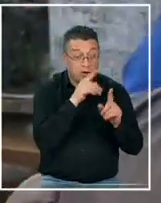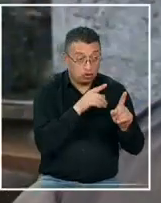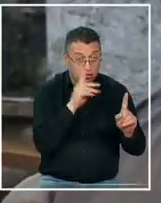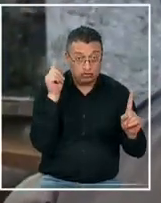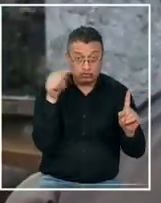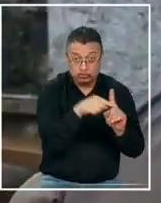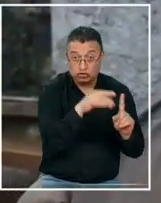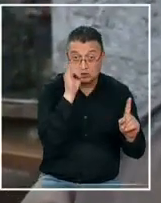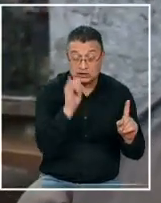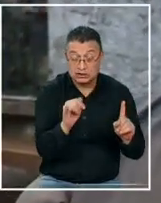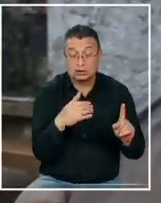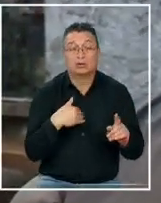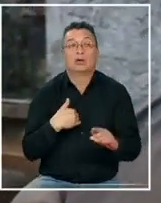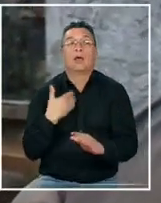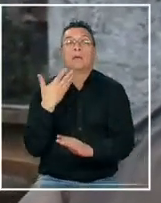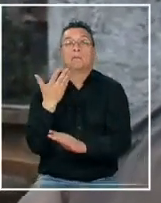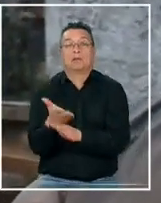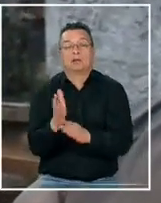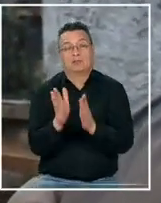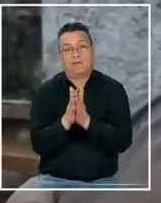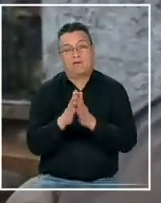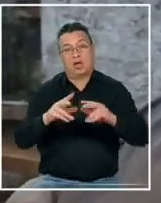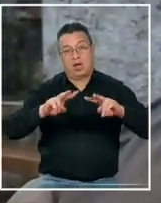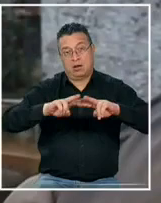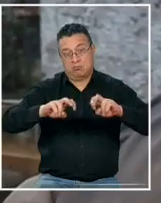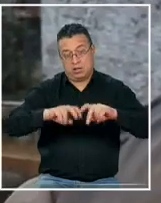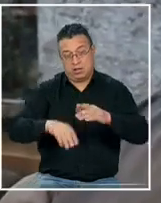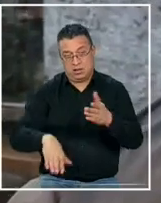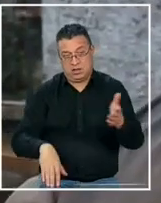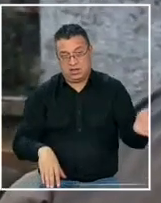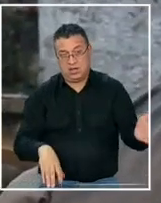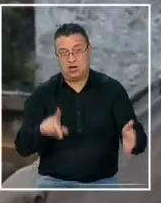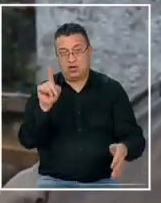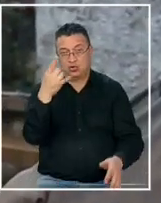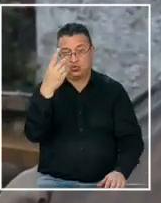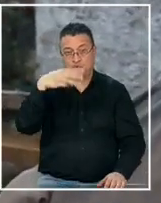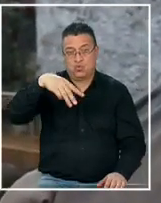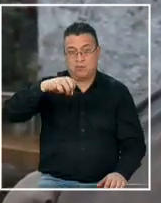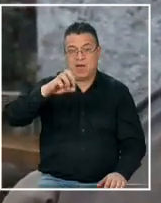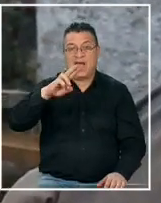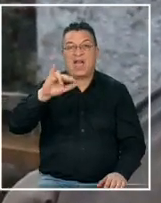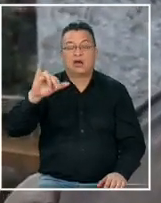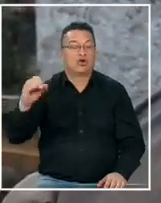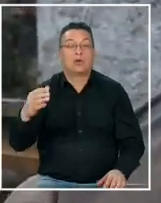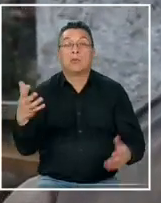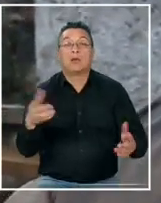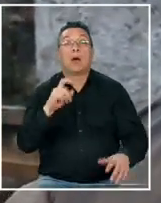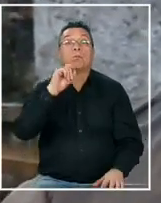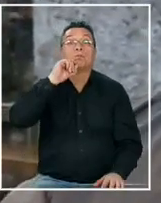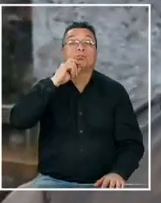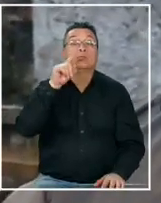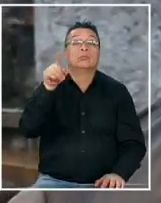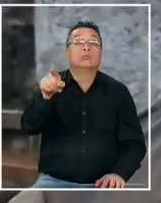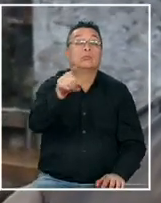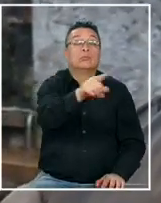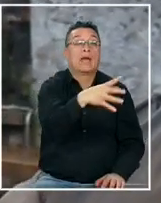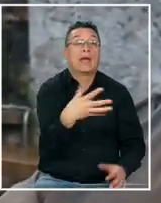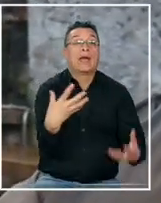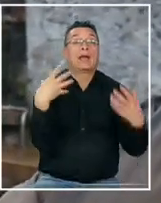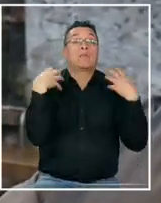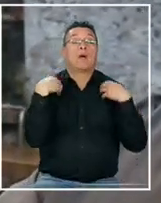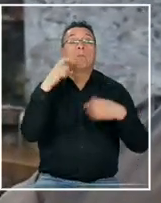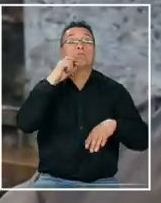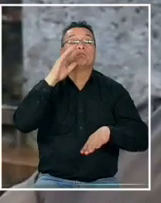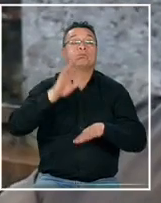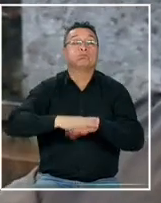primero que nosotros hicimos fue solicitar que se investigue y se haga su sumario correspondiente para poder establecer quiénes fueron los responsables quién